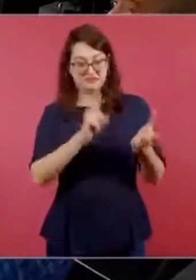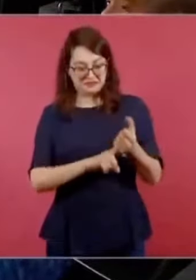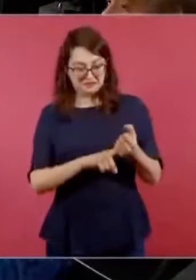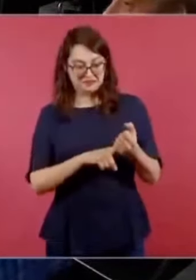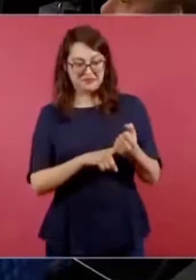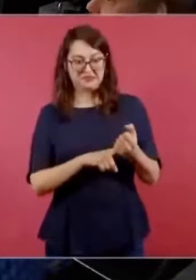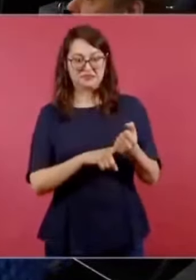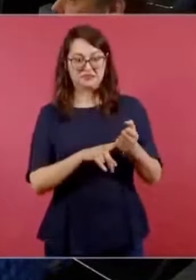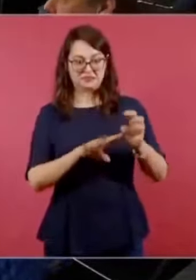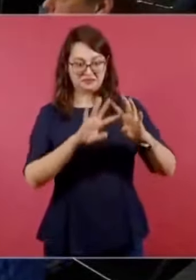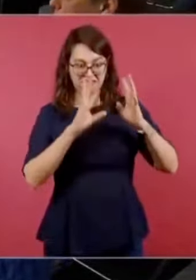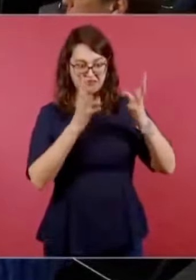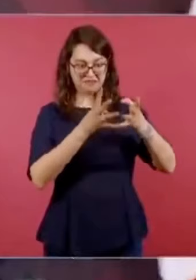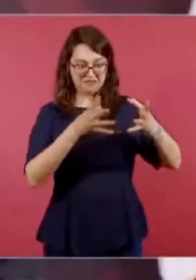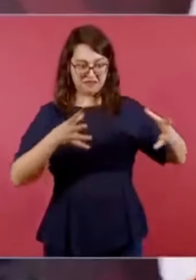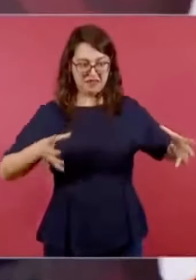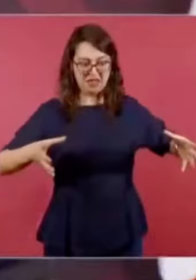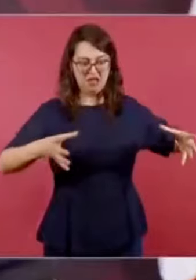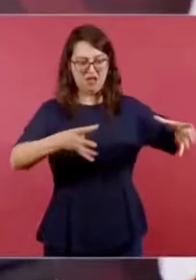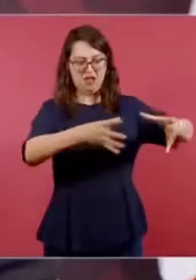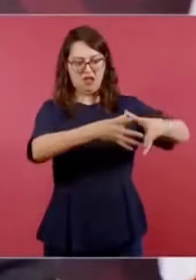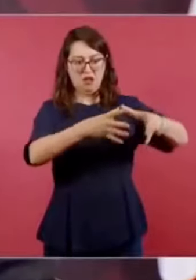del Bloque Conservador,